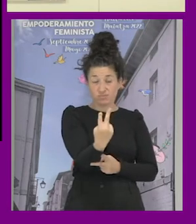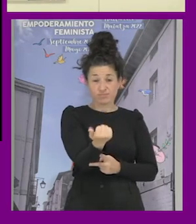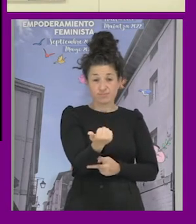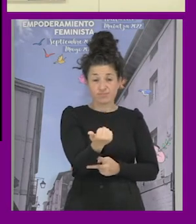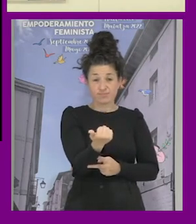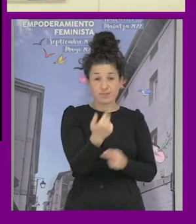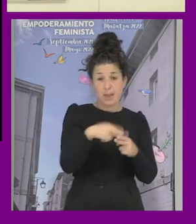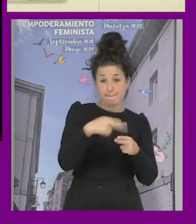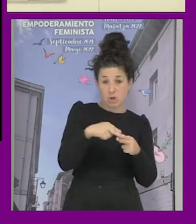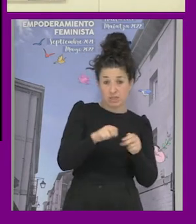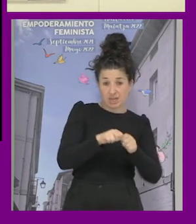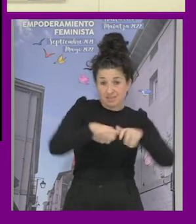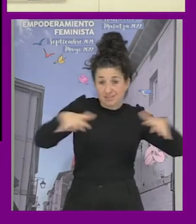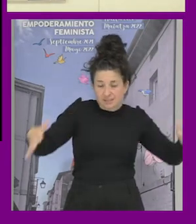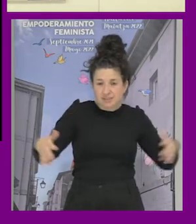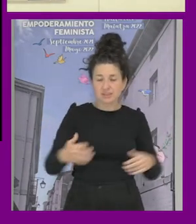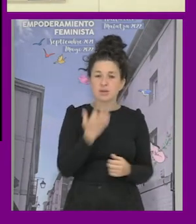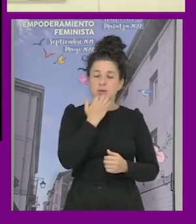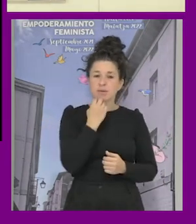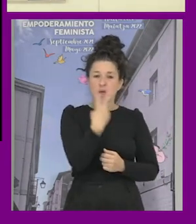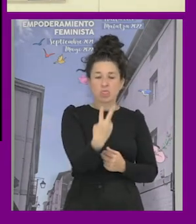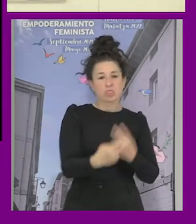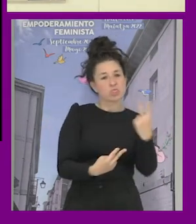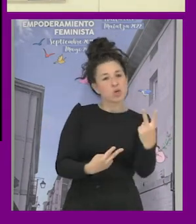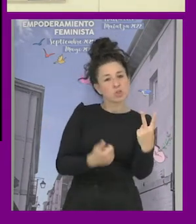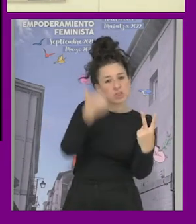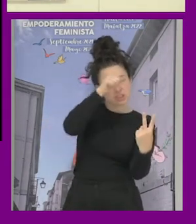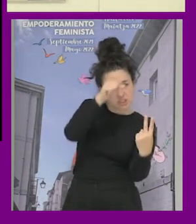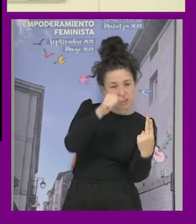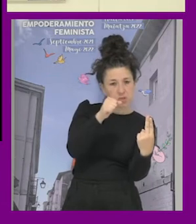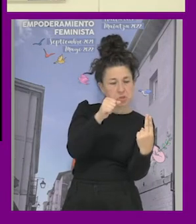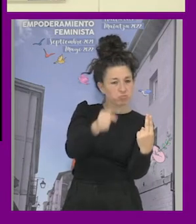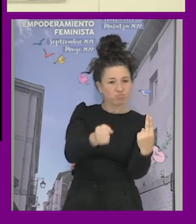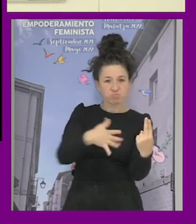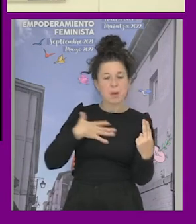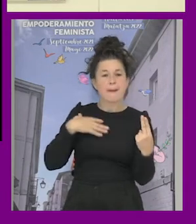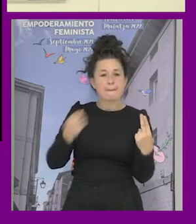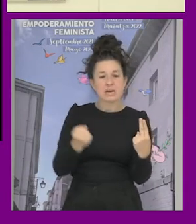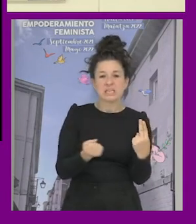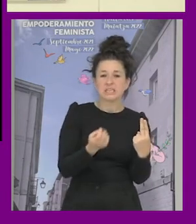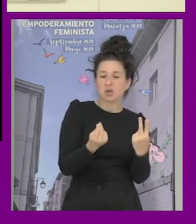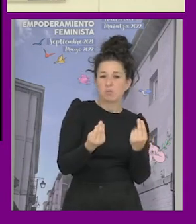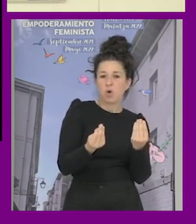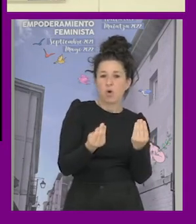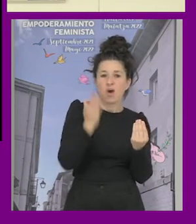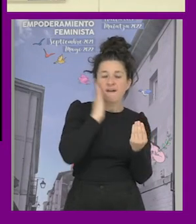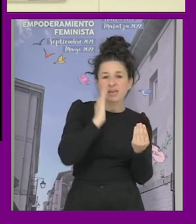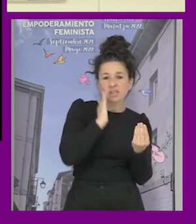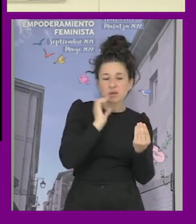que dos chicos se atrevieran a expresar su afectividad a la salida de una escoteca en aquel contexto